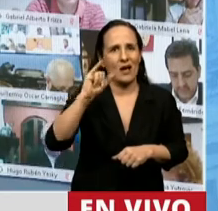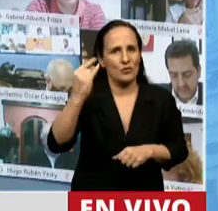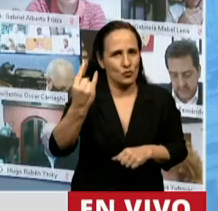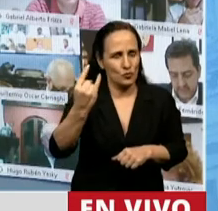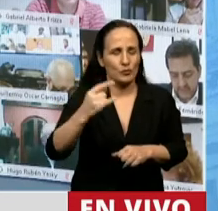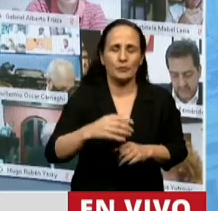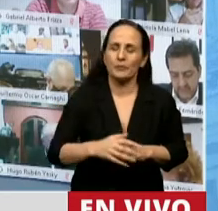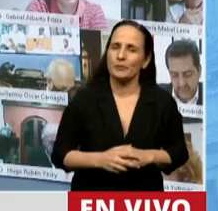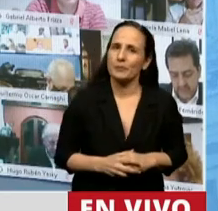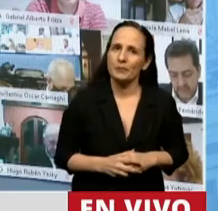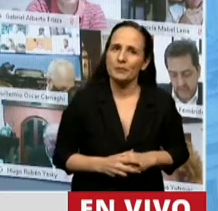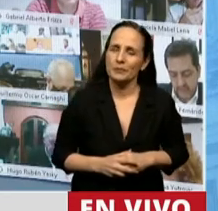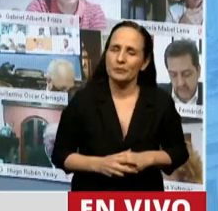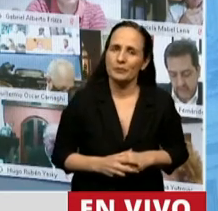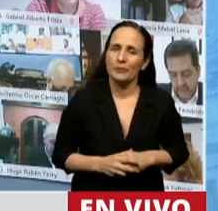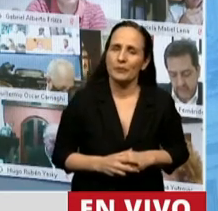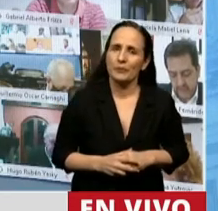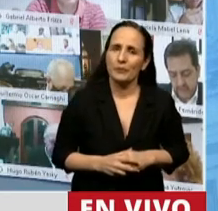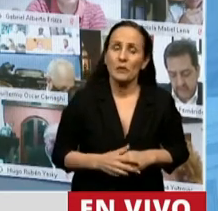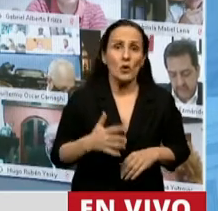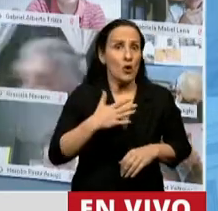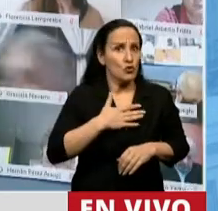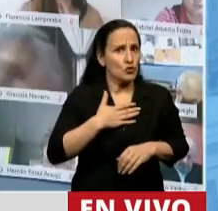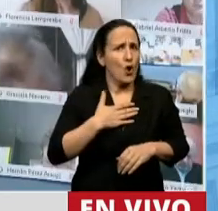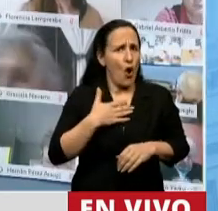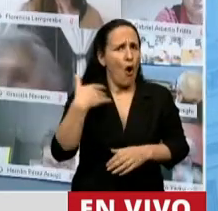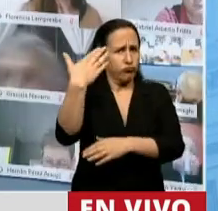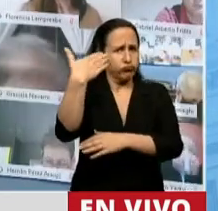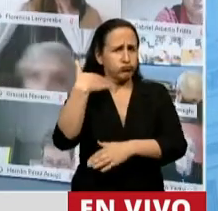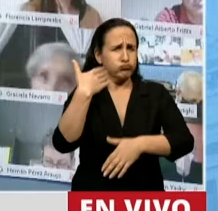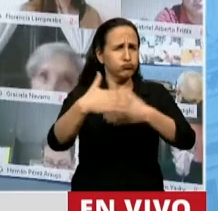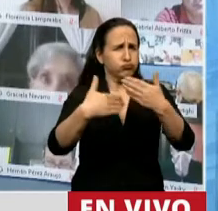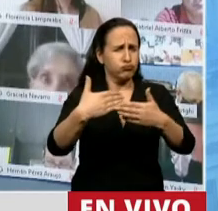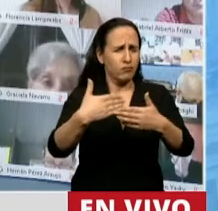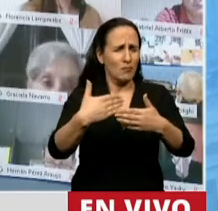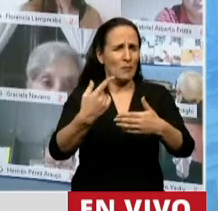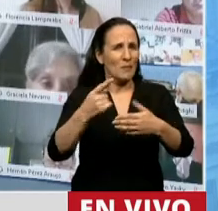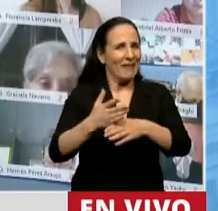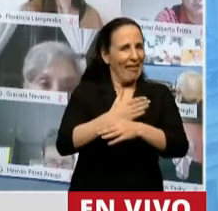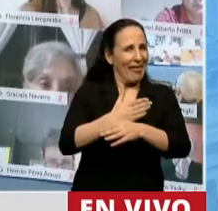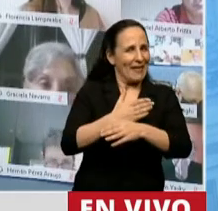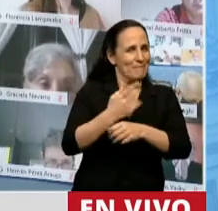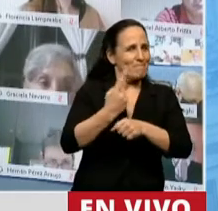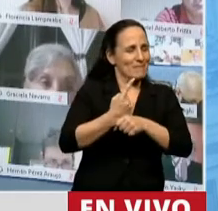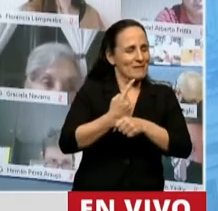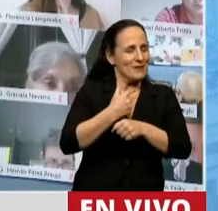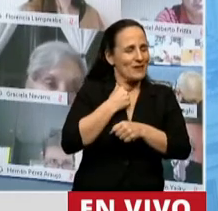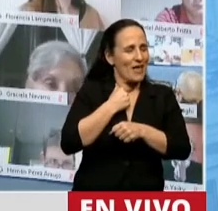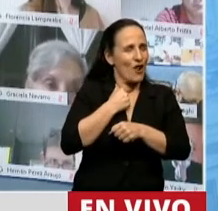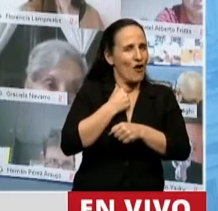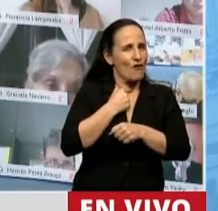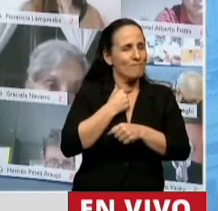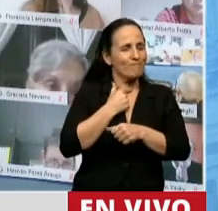de avanzar en mi alocución, señora Presidenta, no quiero